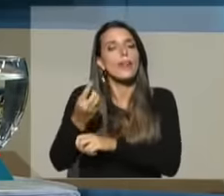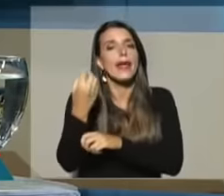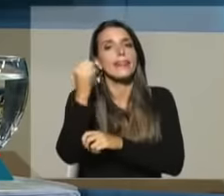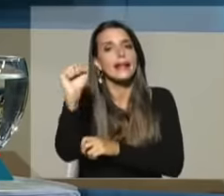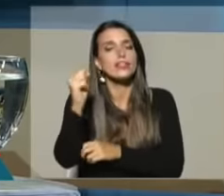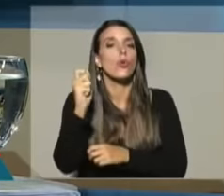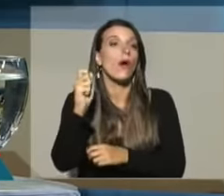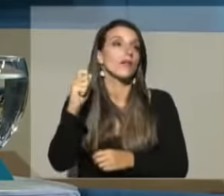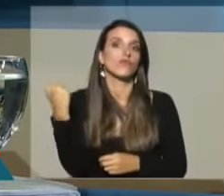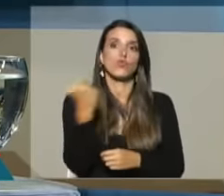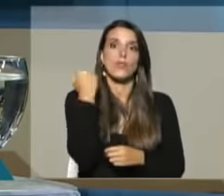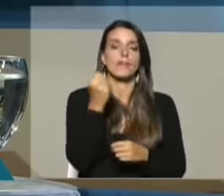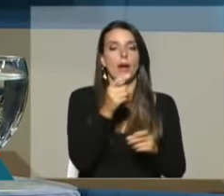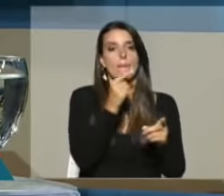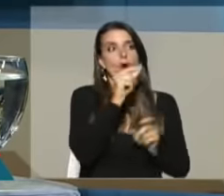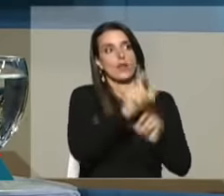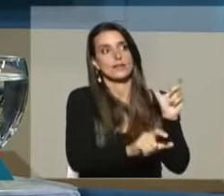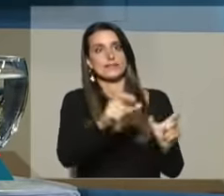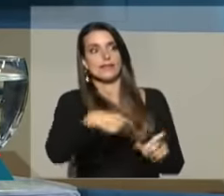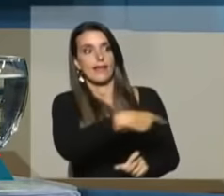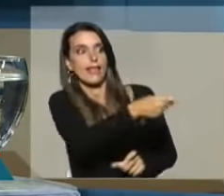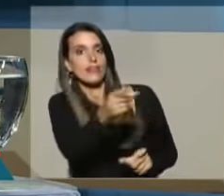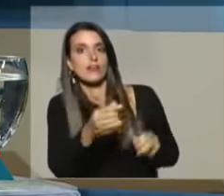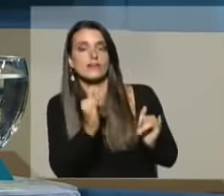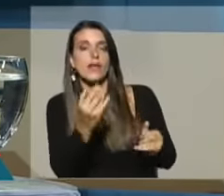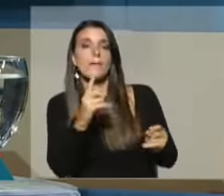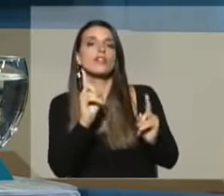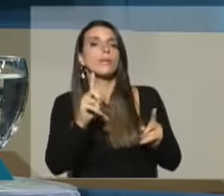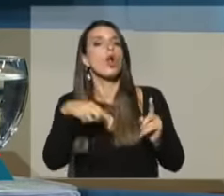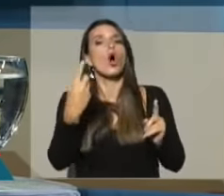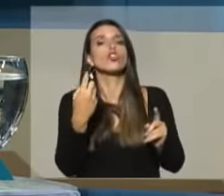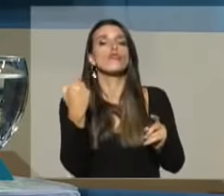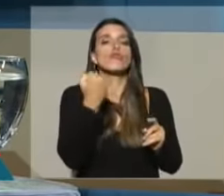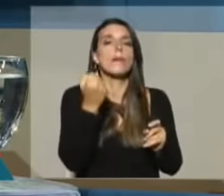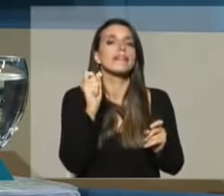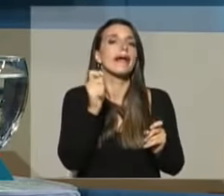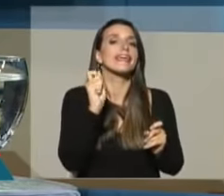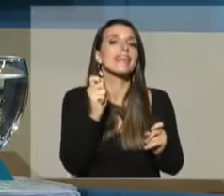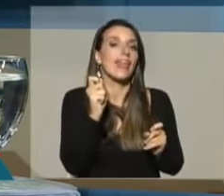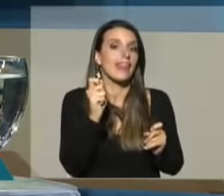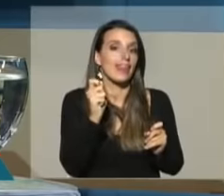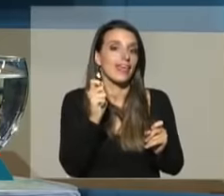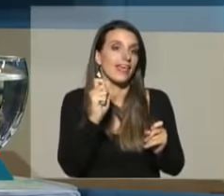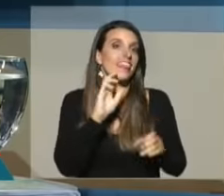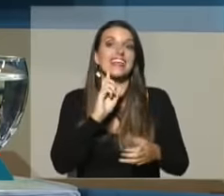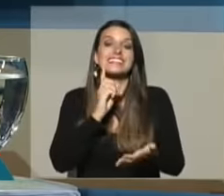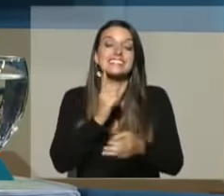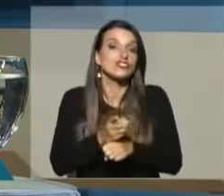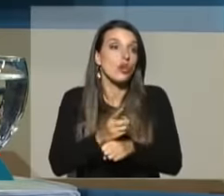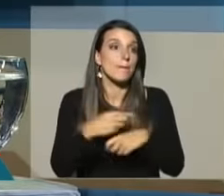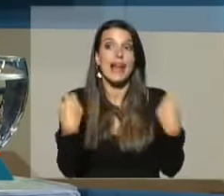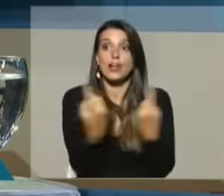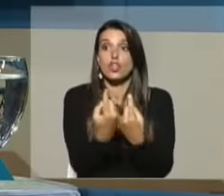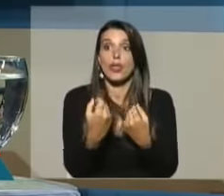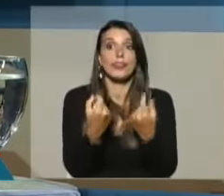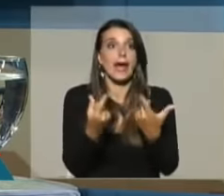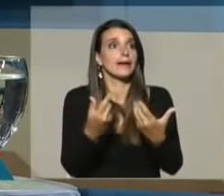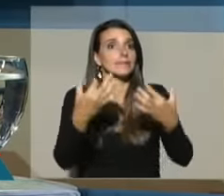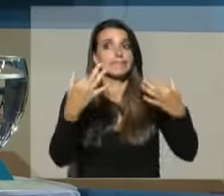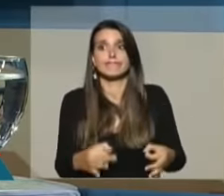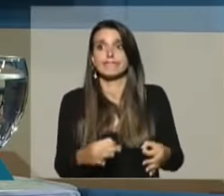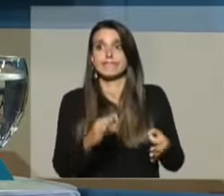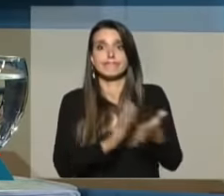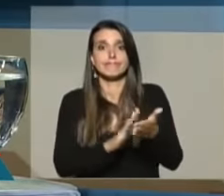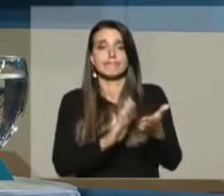actor principalísimo, la policía, pero con otro actor principalísimo que es el que termina definiendo y el que nos termina brindando garantías